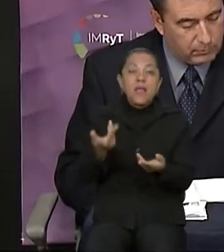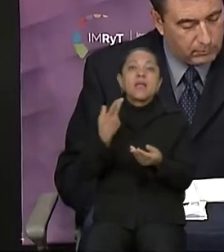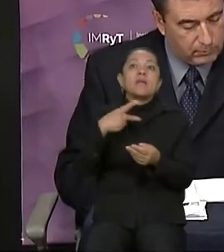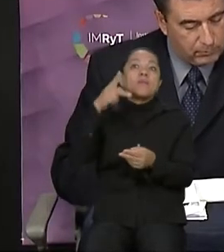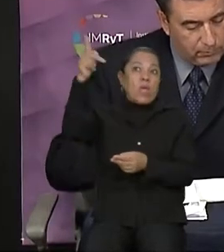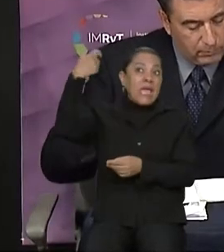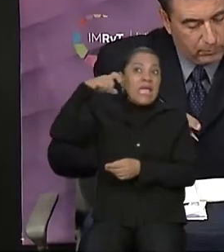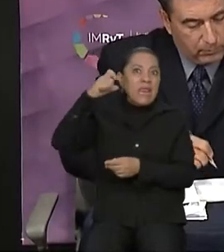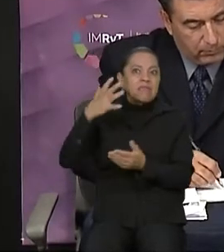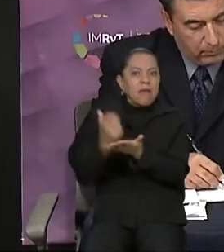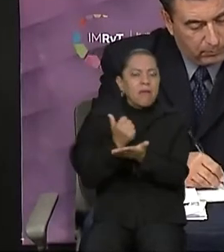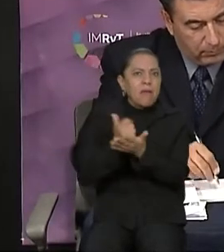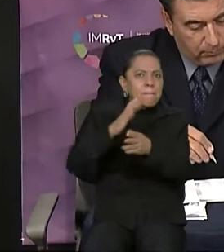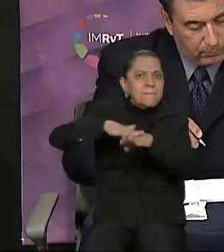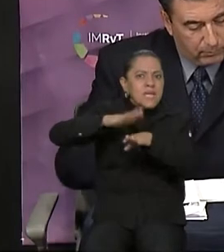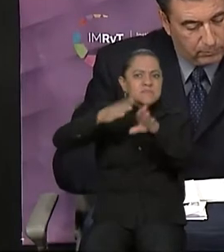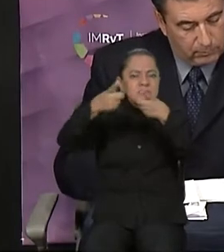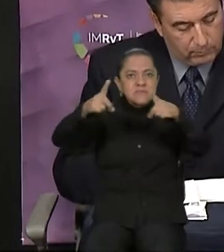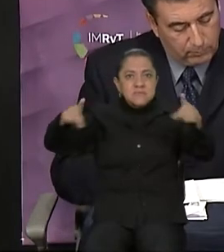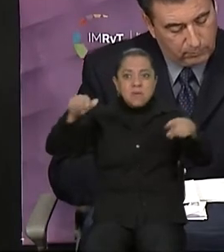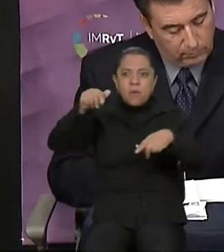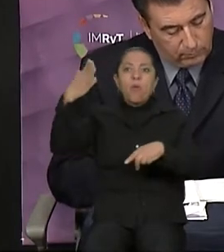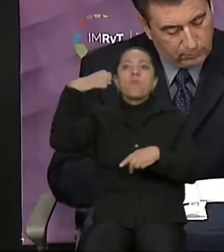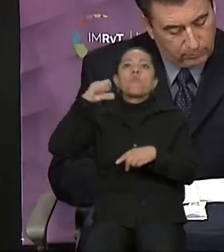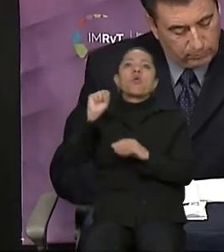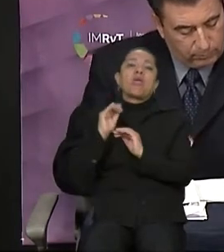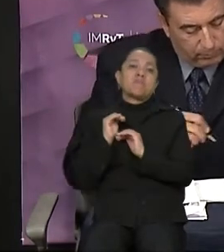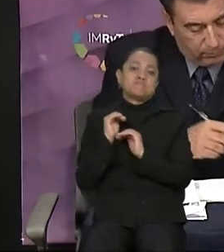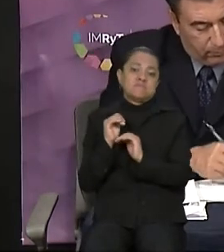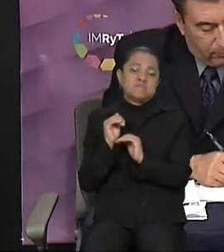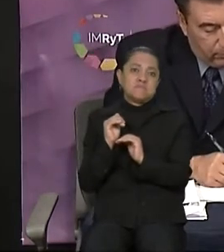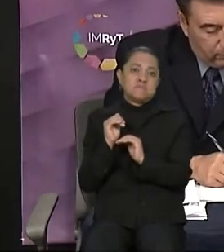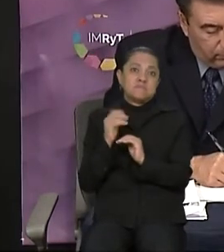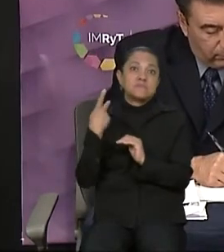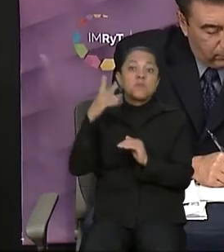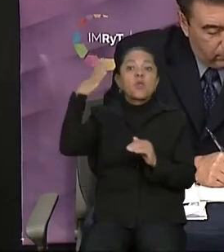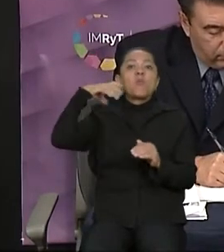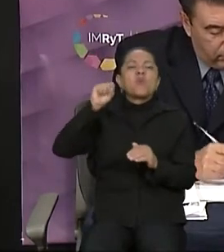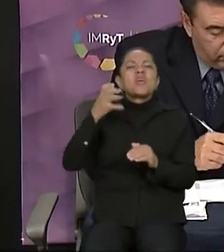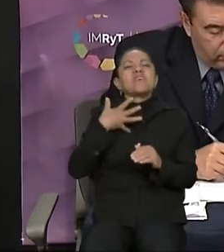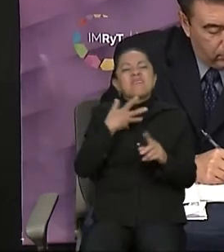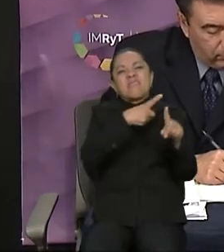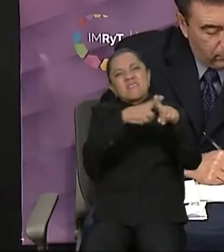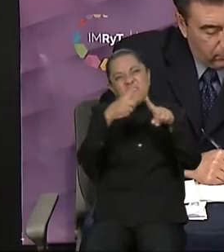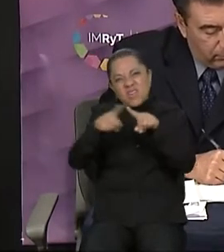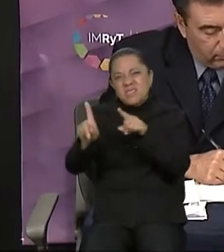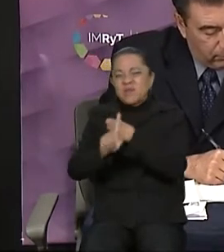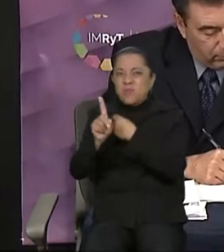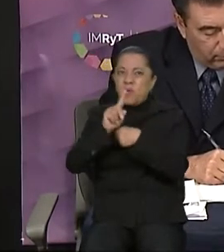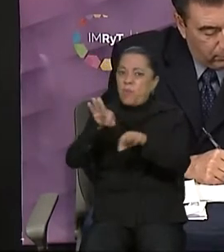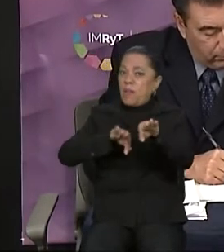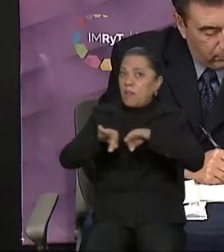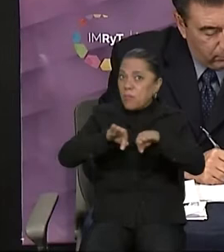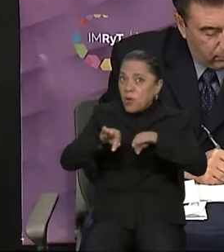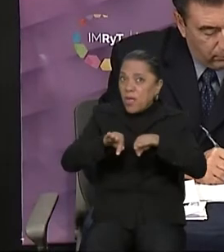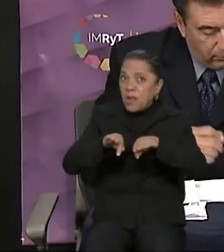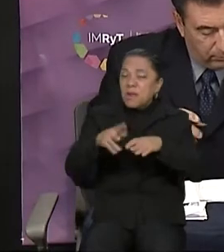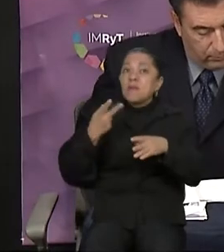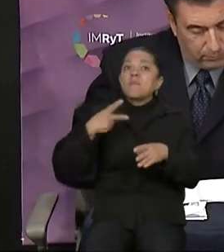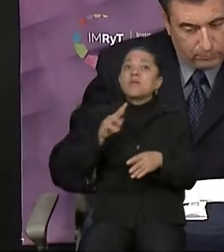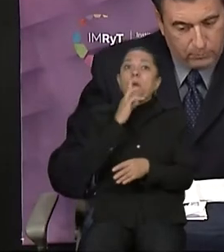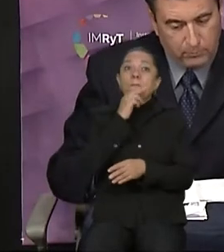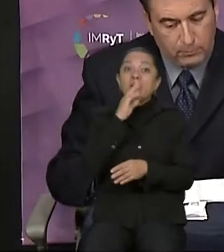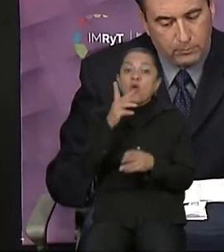Entonces, Morelos tiene varias situaciones favorables, sin embargo, para pensar en la posibilidad de mejorar su crecimiento y desarrollo.